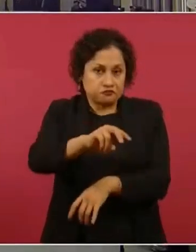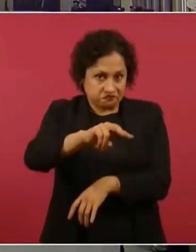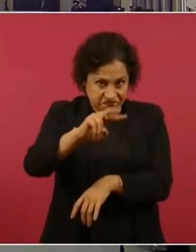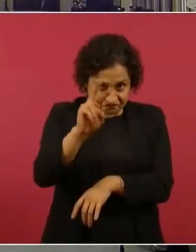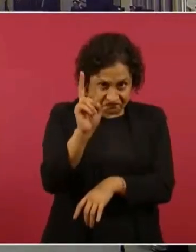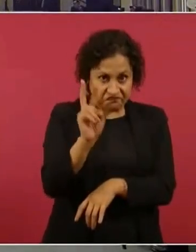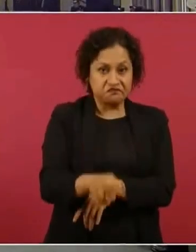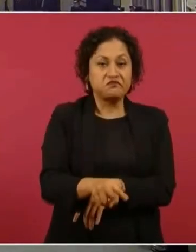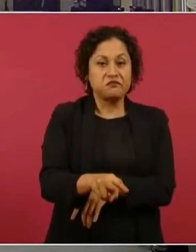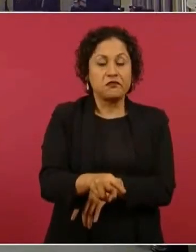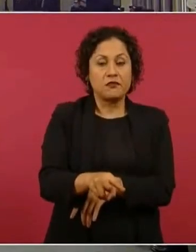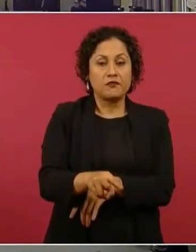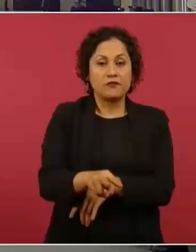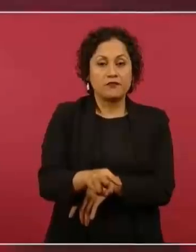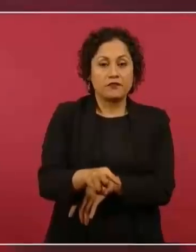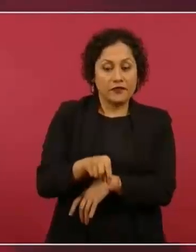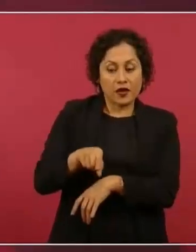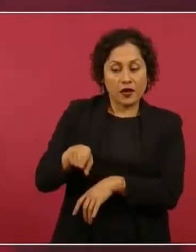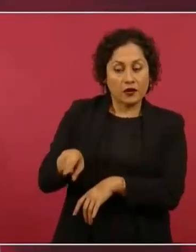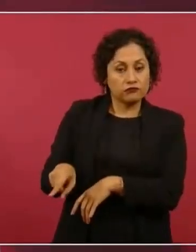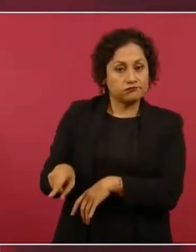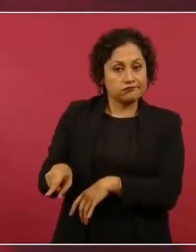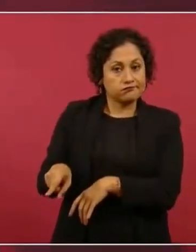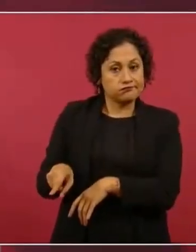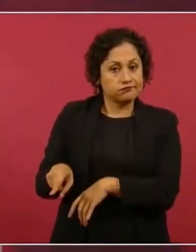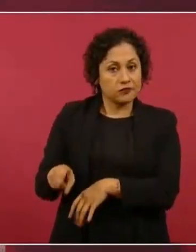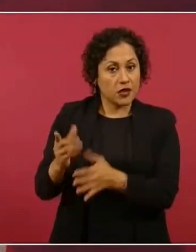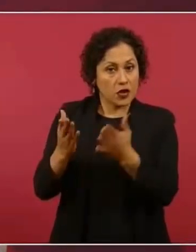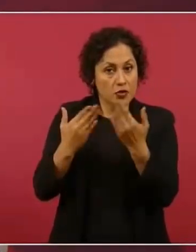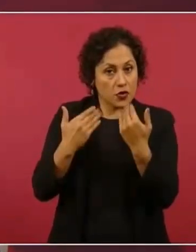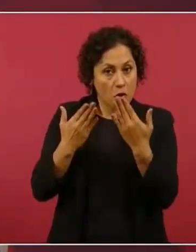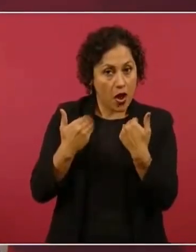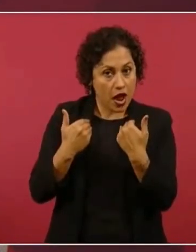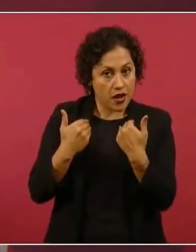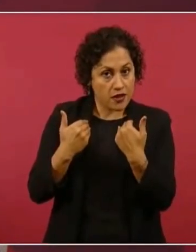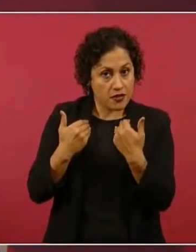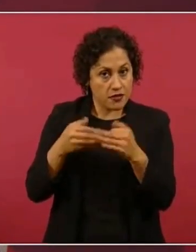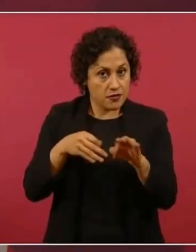realmente no están haciendo nada,